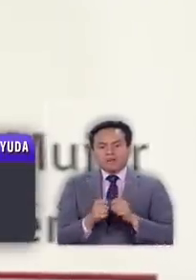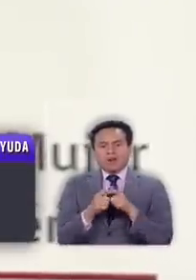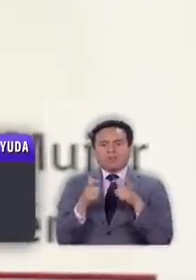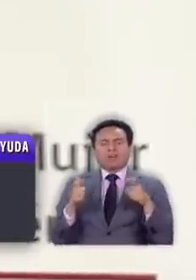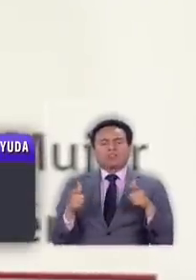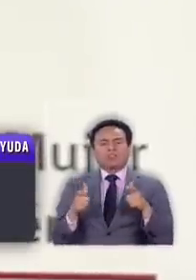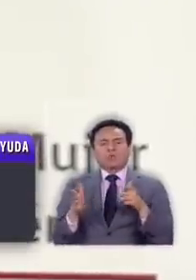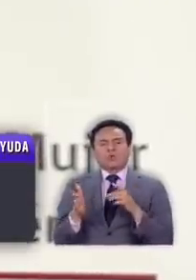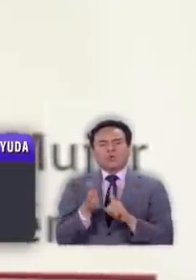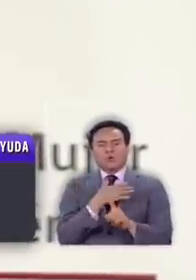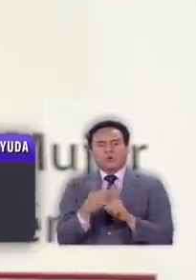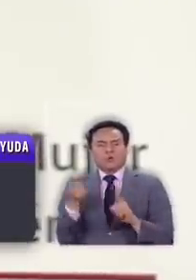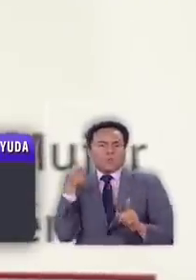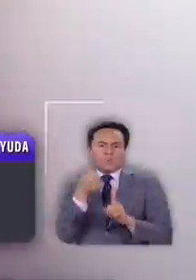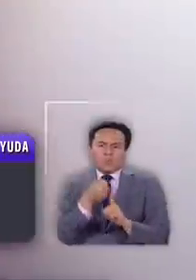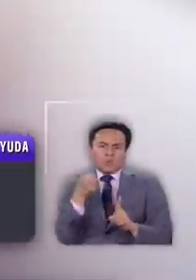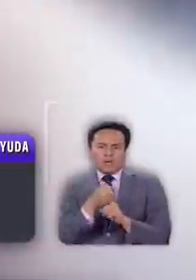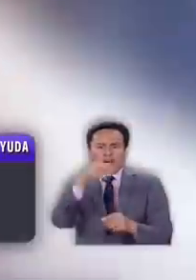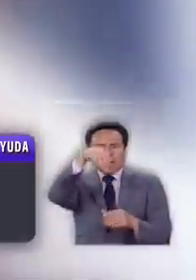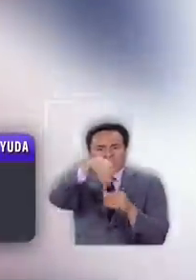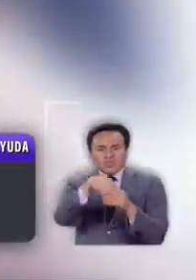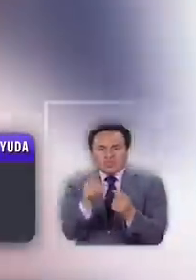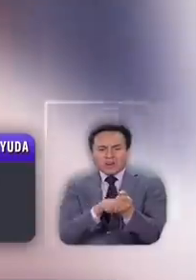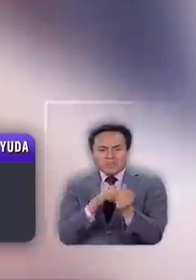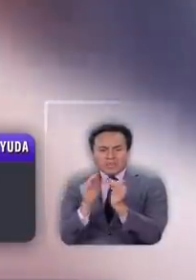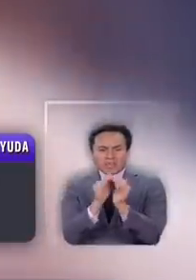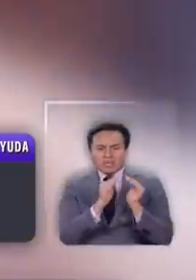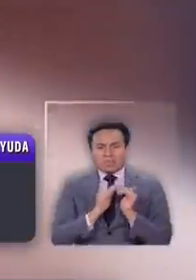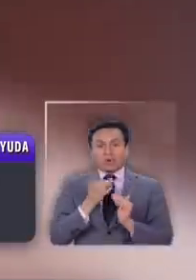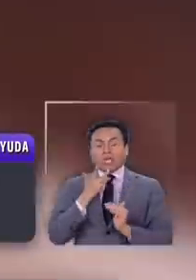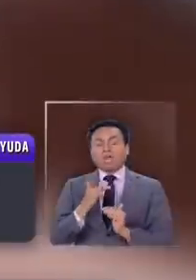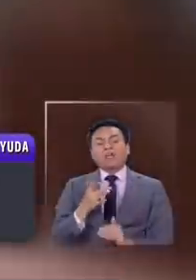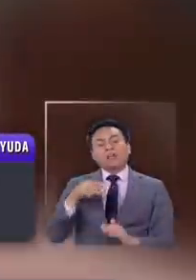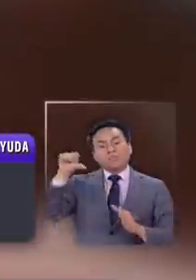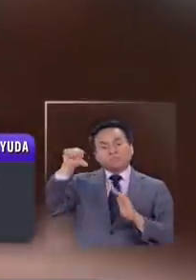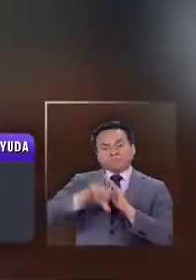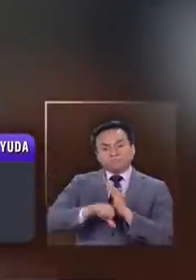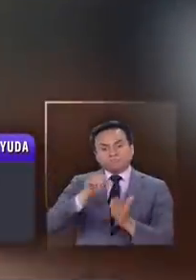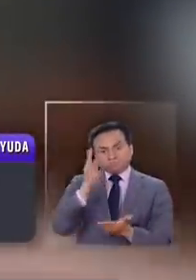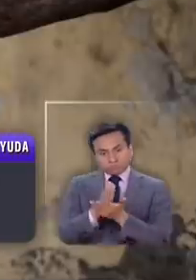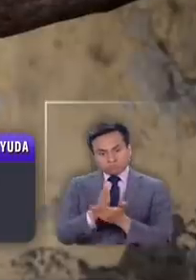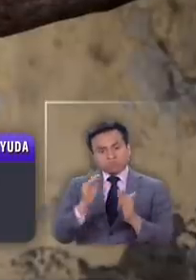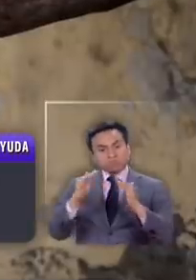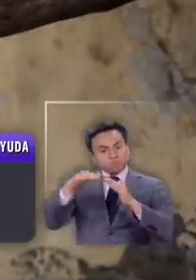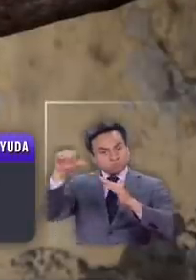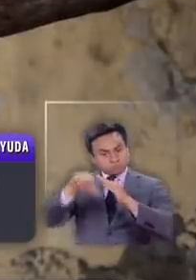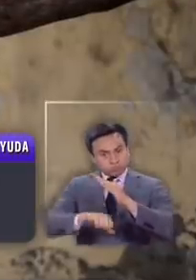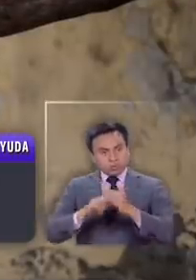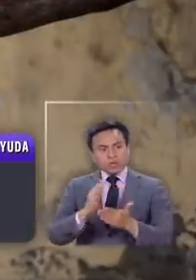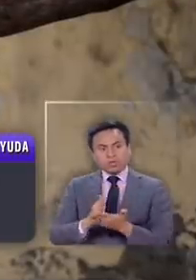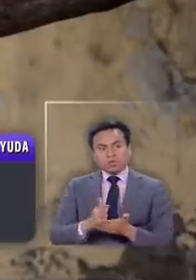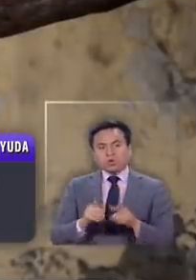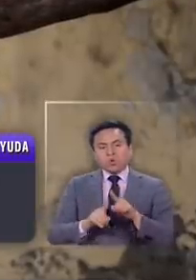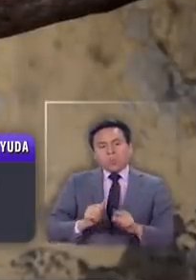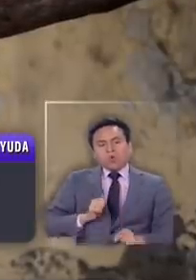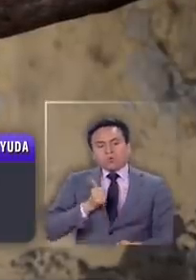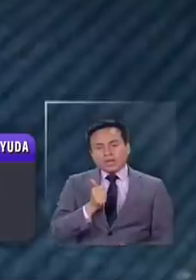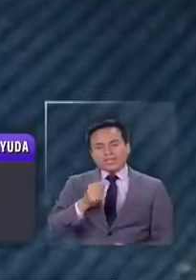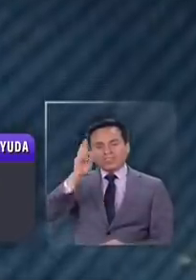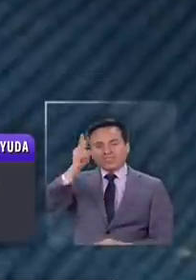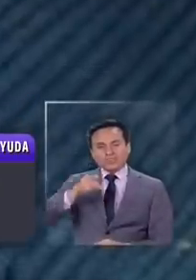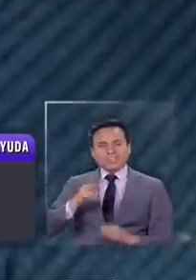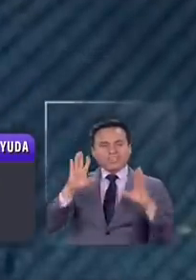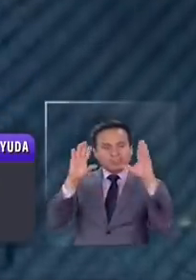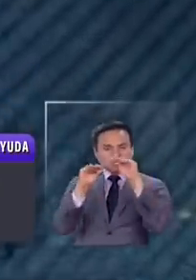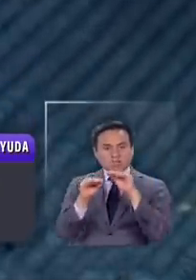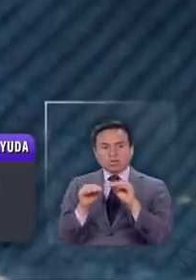en la violencia intrafamiliar. Y es que claro, de la mano de las cuarentenas obligatorias en algunos casos, voluntarias en otras y el toque de queda,